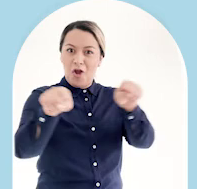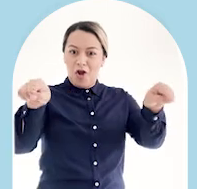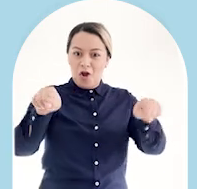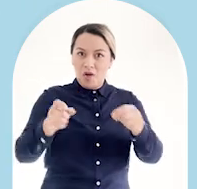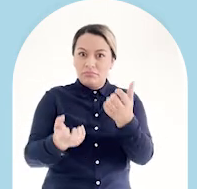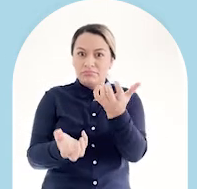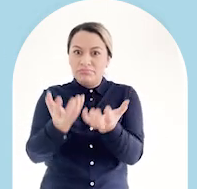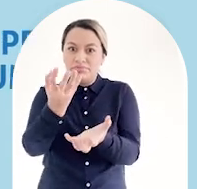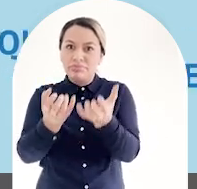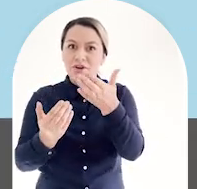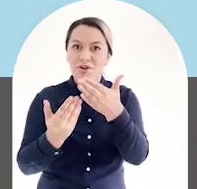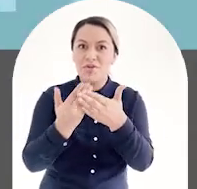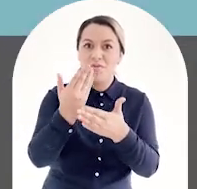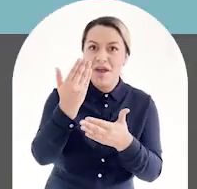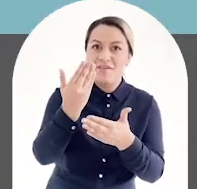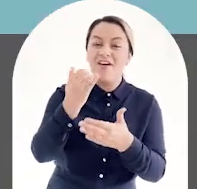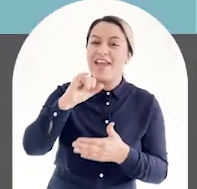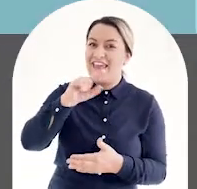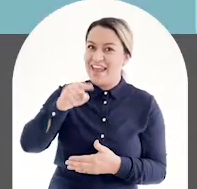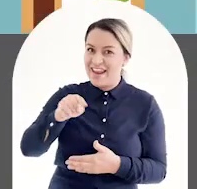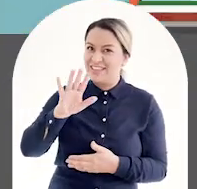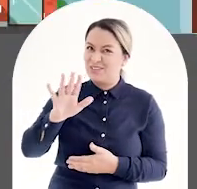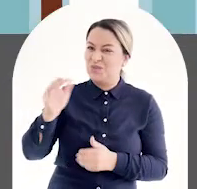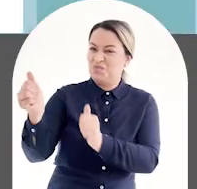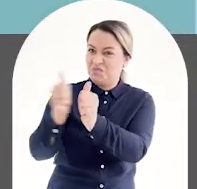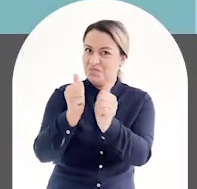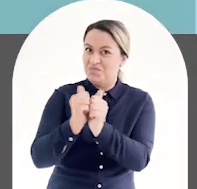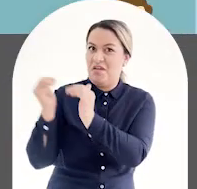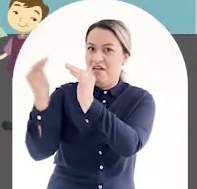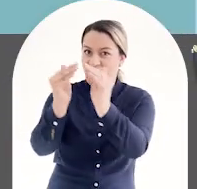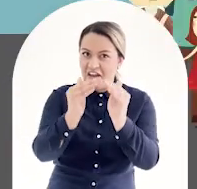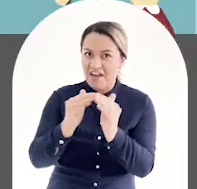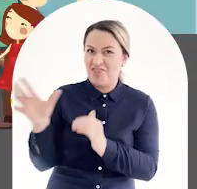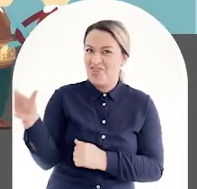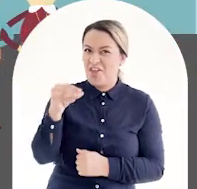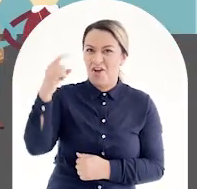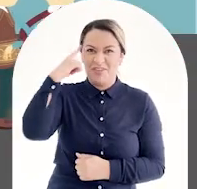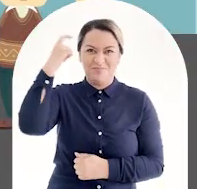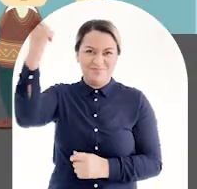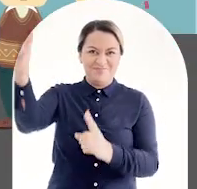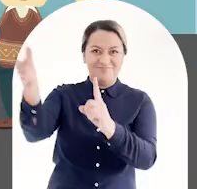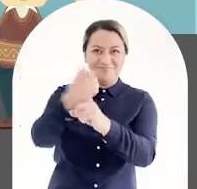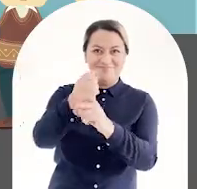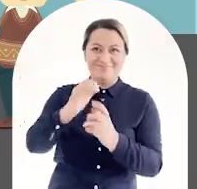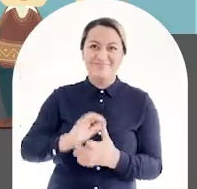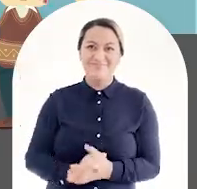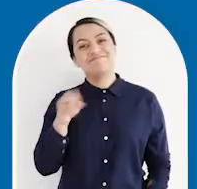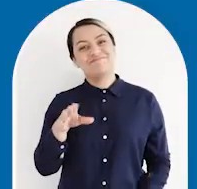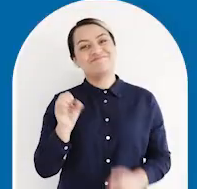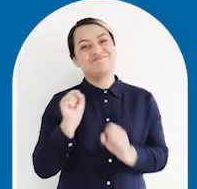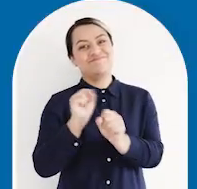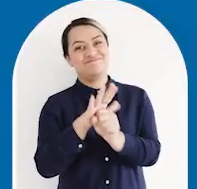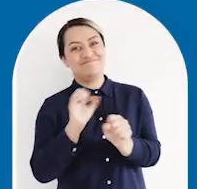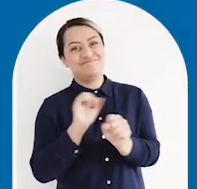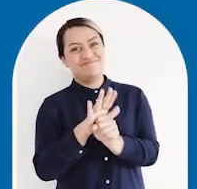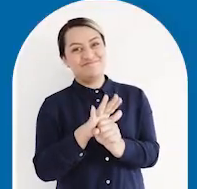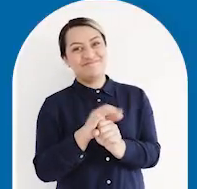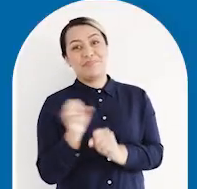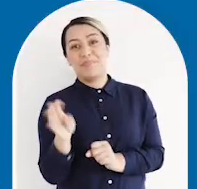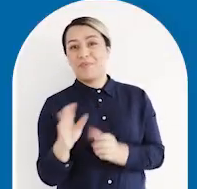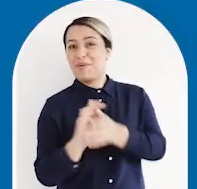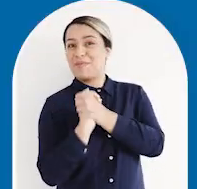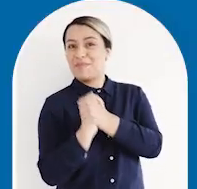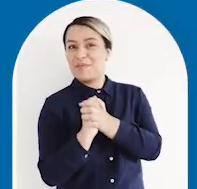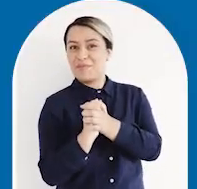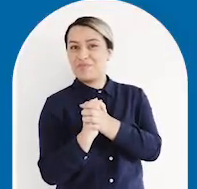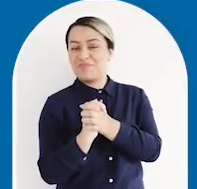cocina nueva. Y como Inés, en el barrio otros vecinos también están cumpliendo sus sueños. Banco Caja Social,